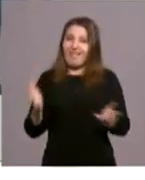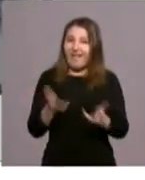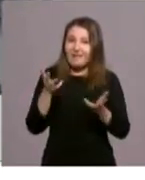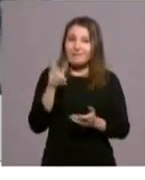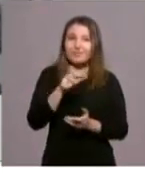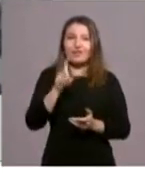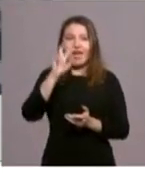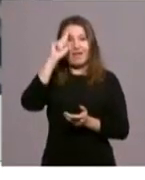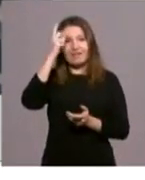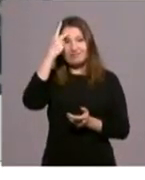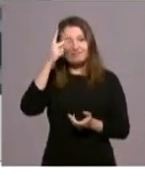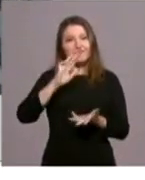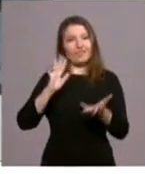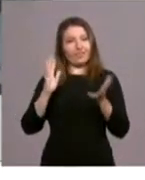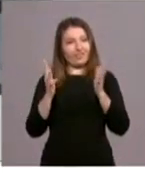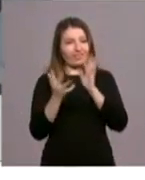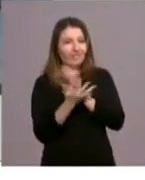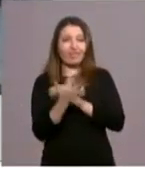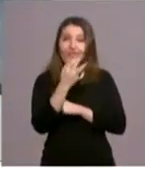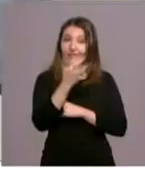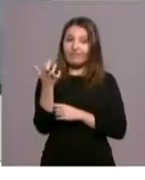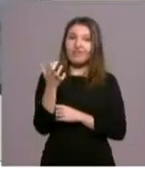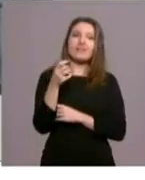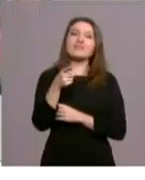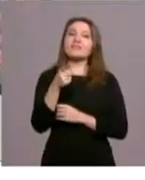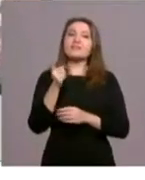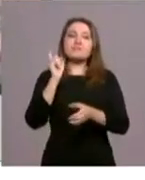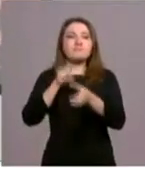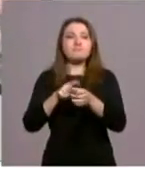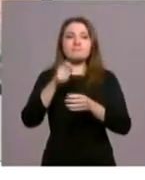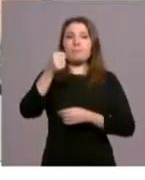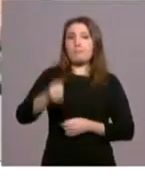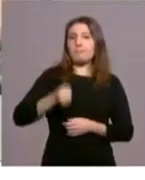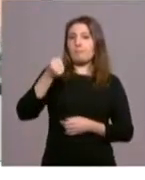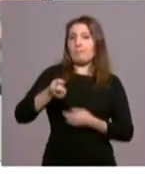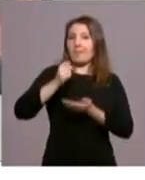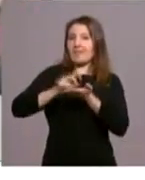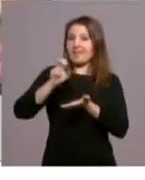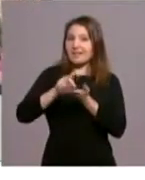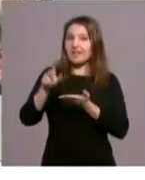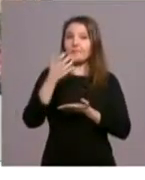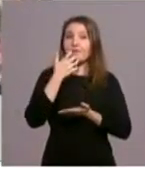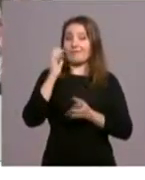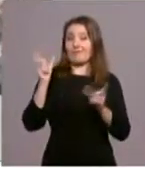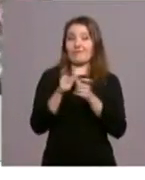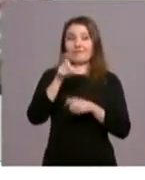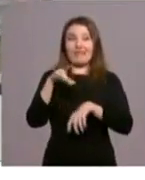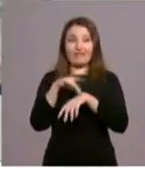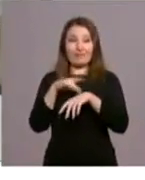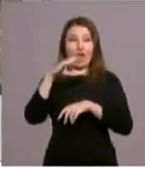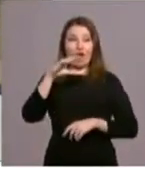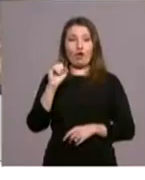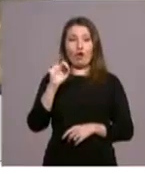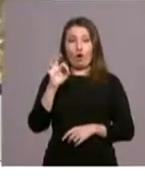Por ejemplo, hace poquito participaron en una peregrinación las enfermas del cotolengo, con las religiosas,